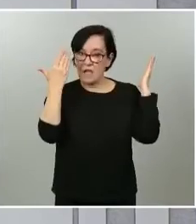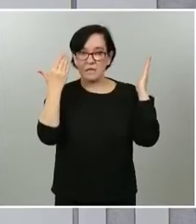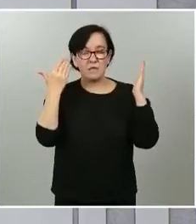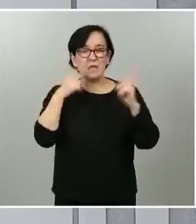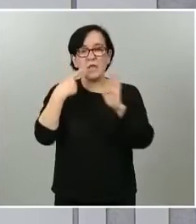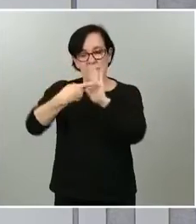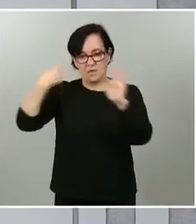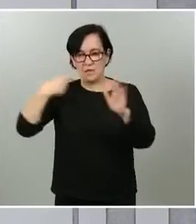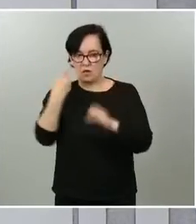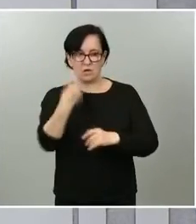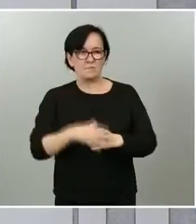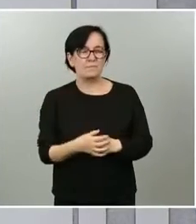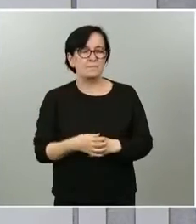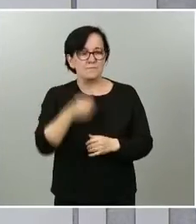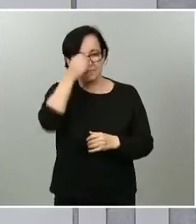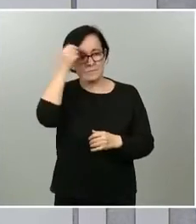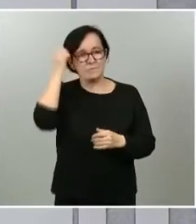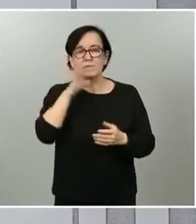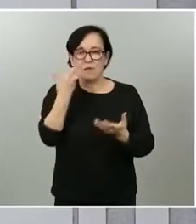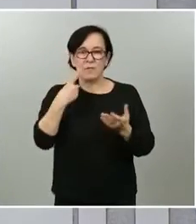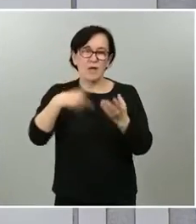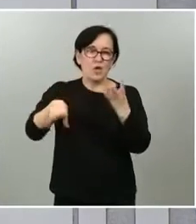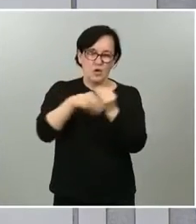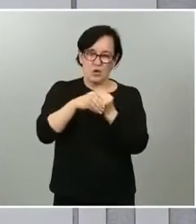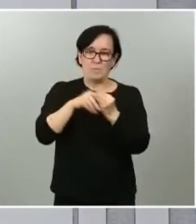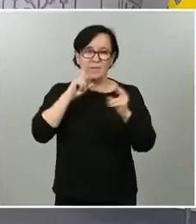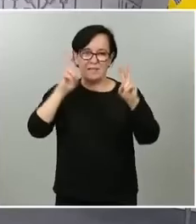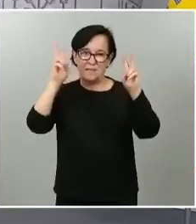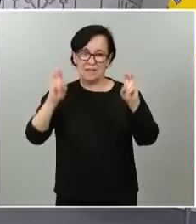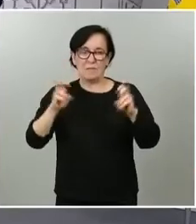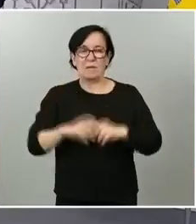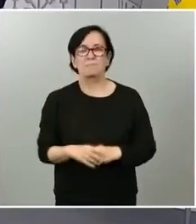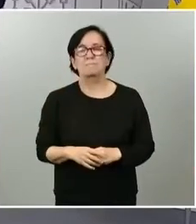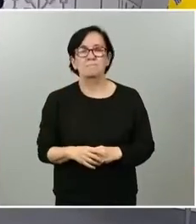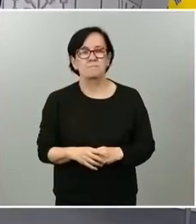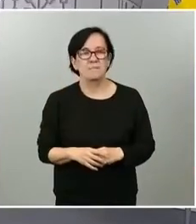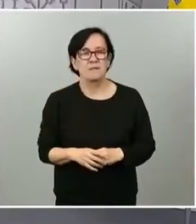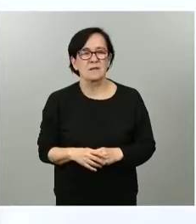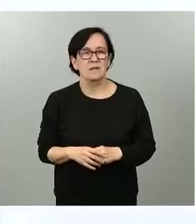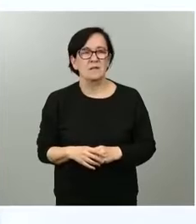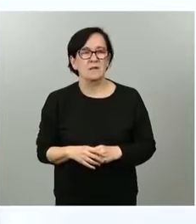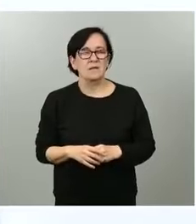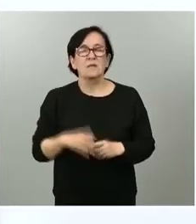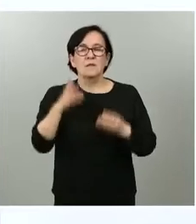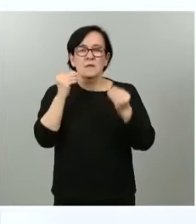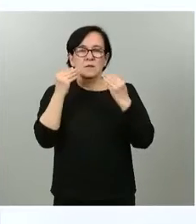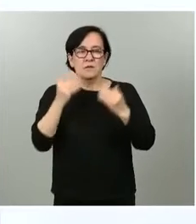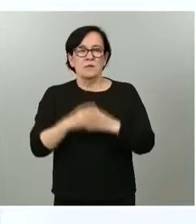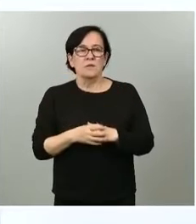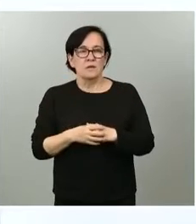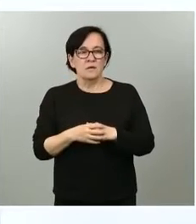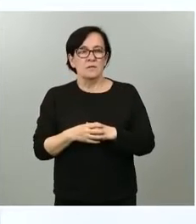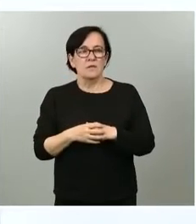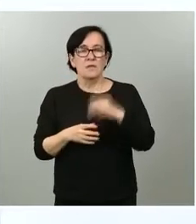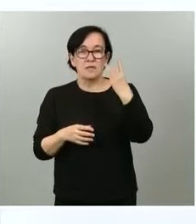requiriera. Pero ahora el ministro complementa también en relación con esta cuestión las siguientes preguntas. Muchísimas gracias, Jesús, por tus tres preguntas.